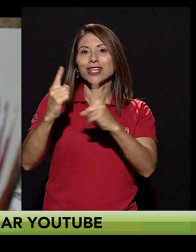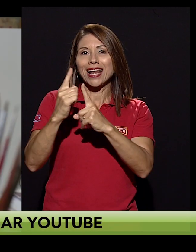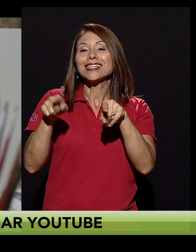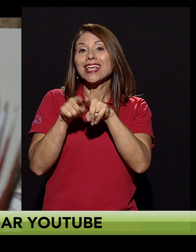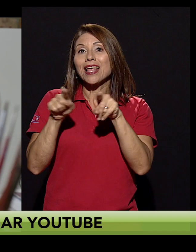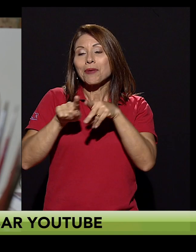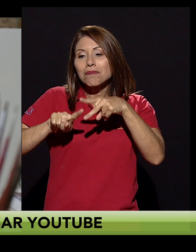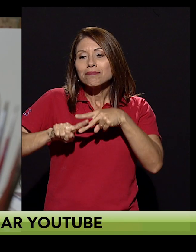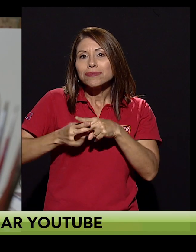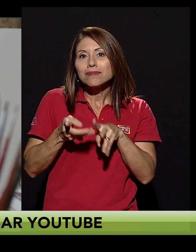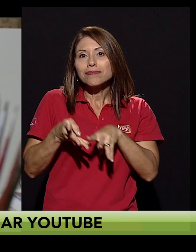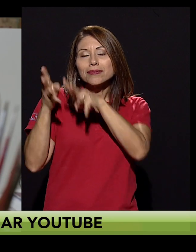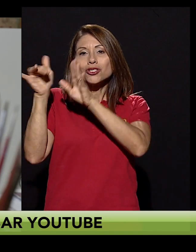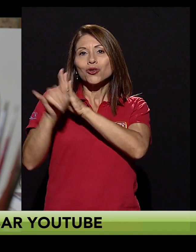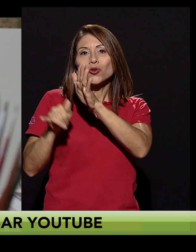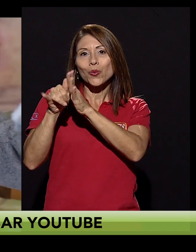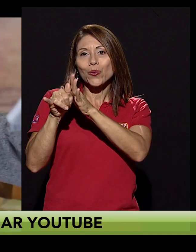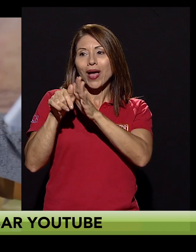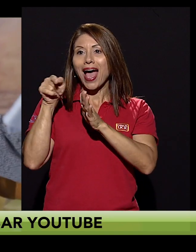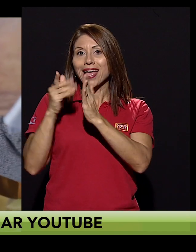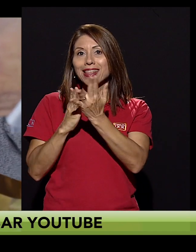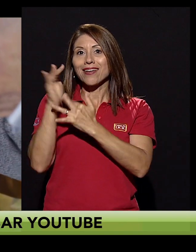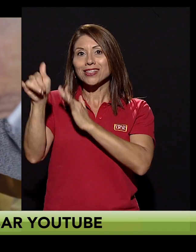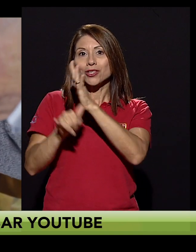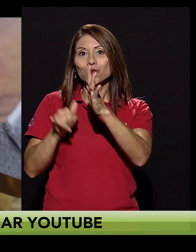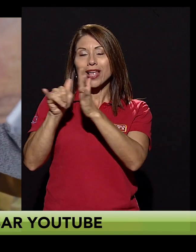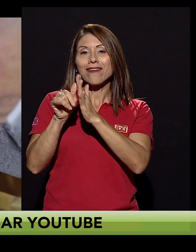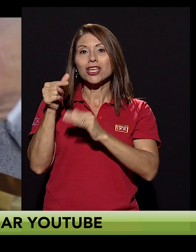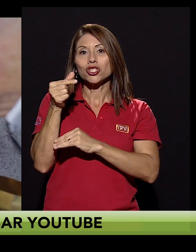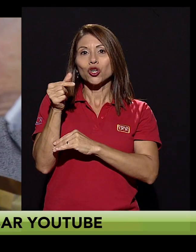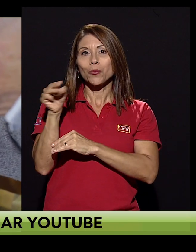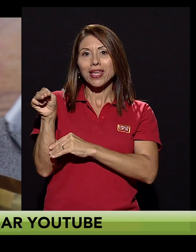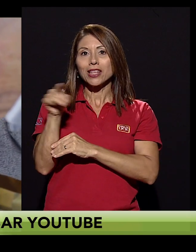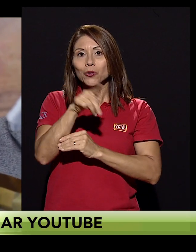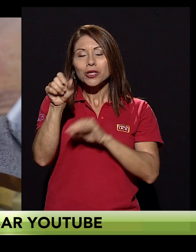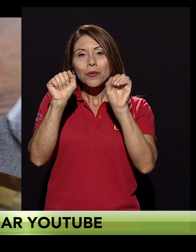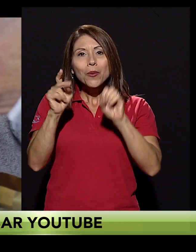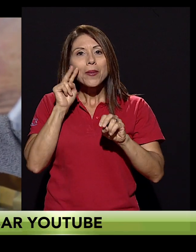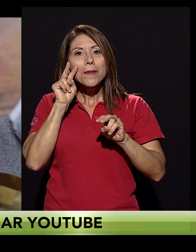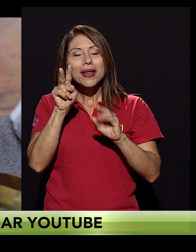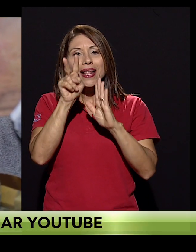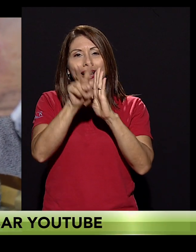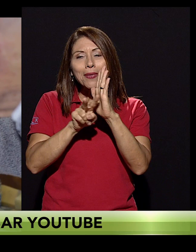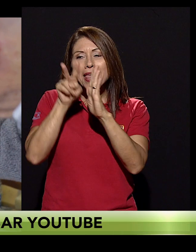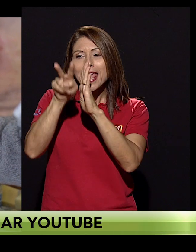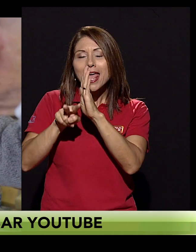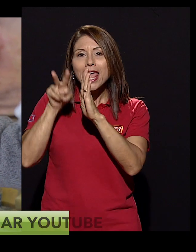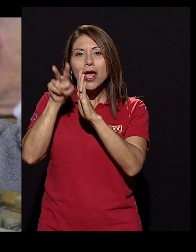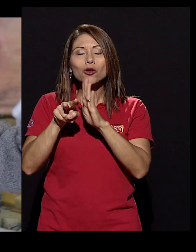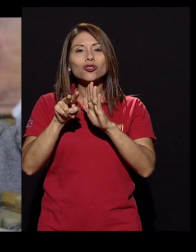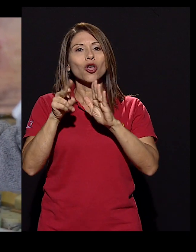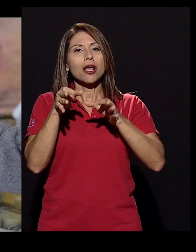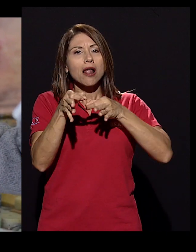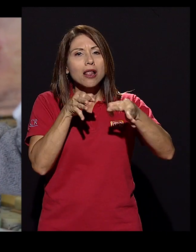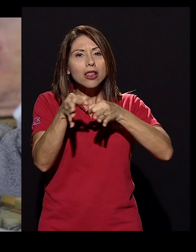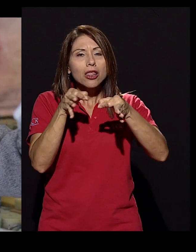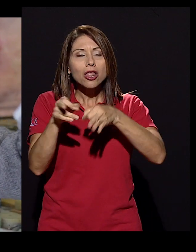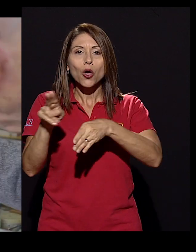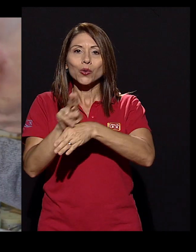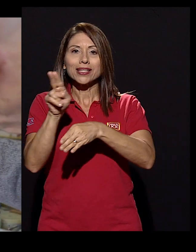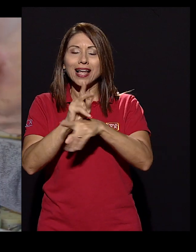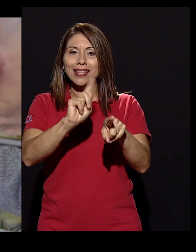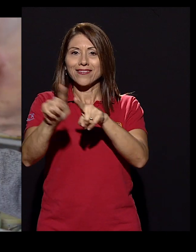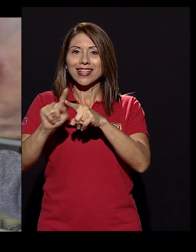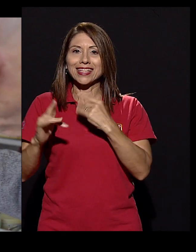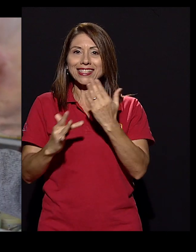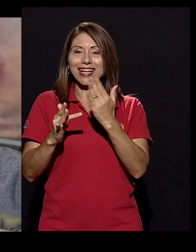se dedica a ser profesor. Fue uno de sus estudiantes quien le enseñó a usar las redes sociales y le creó su canal de YouTube. En el canal Giorgio